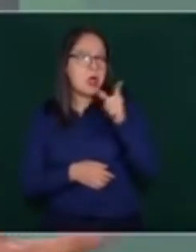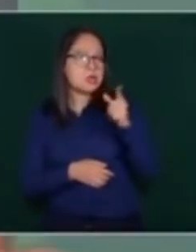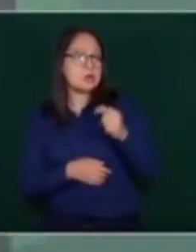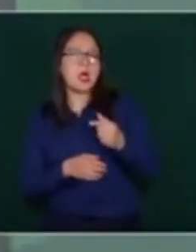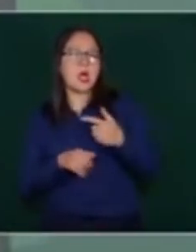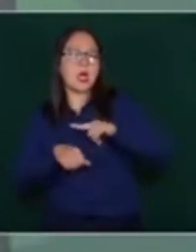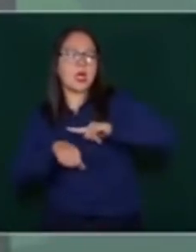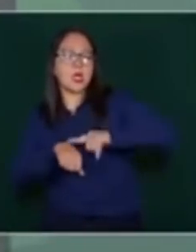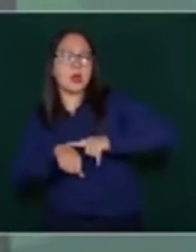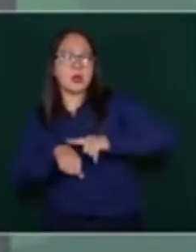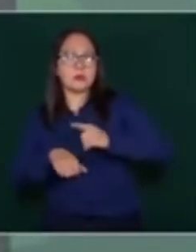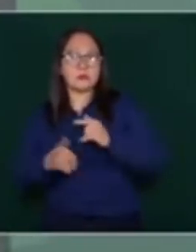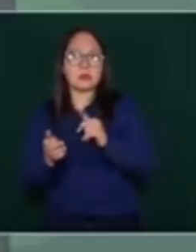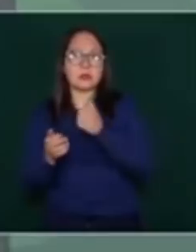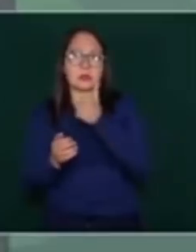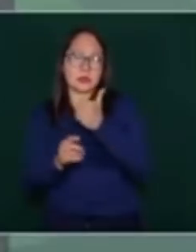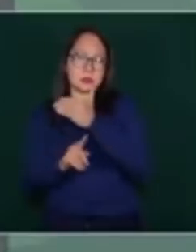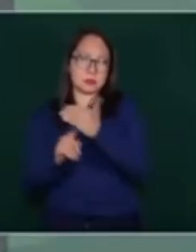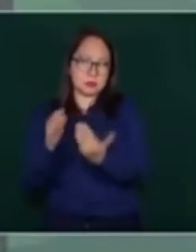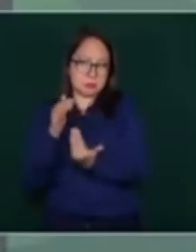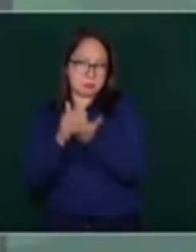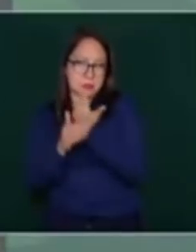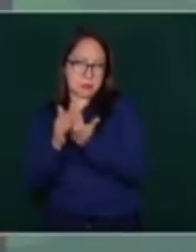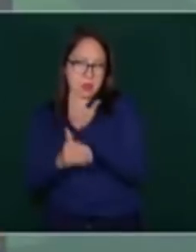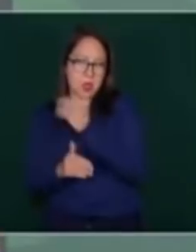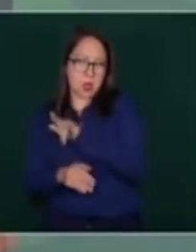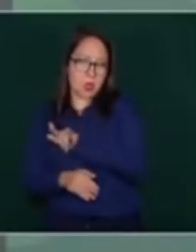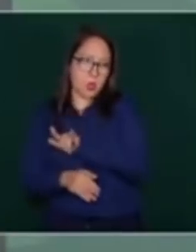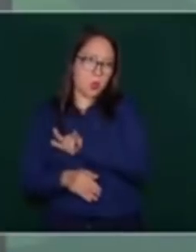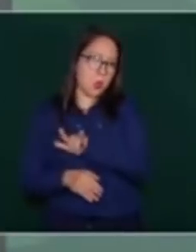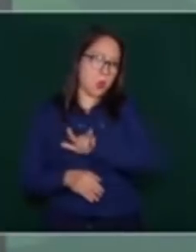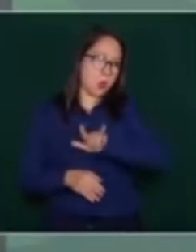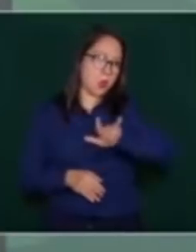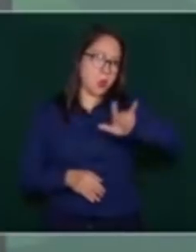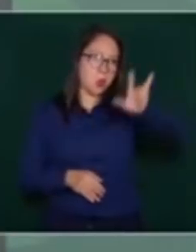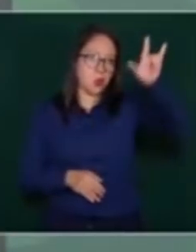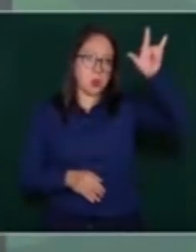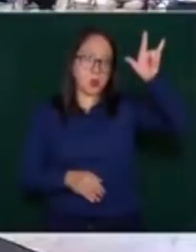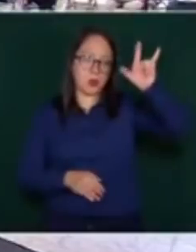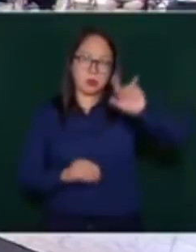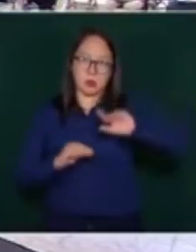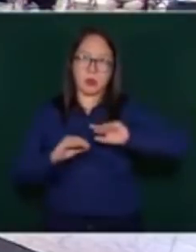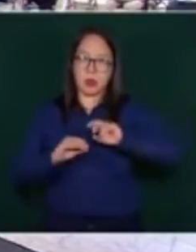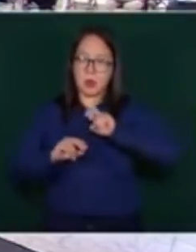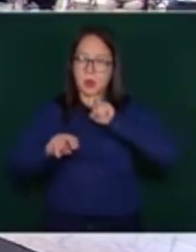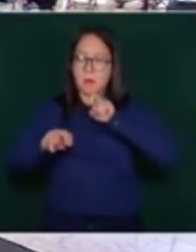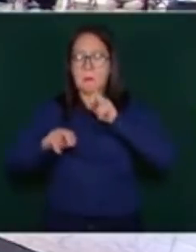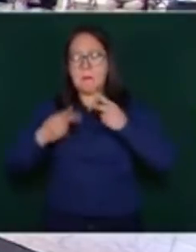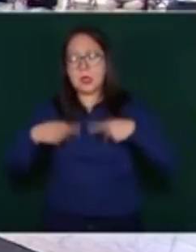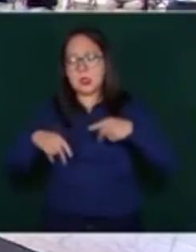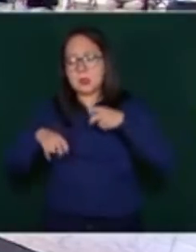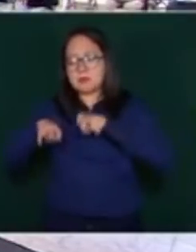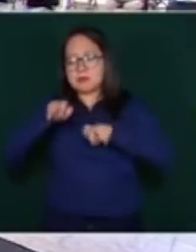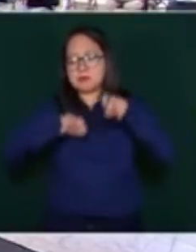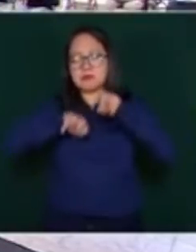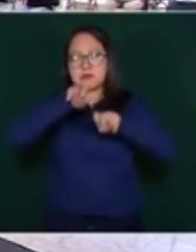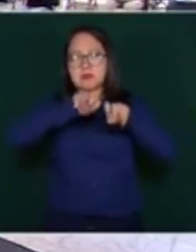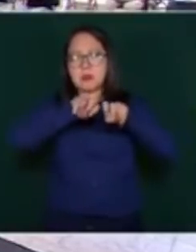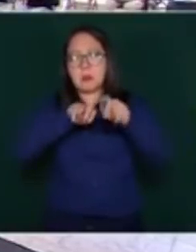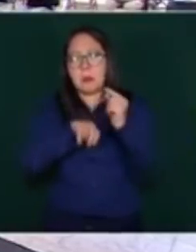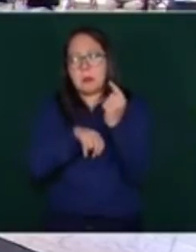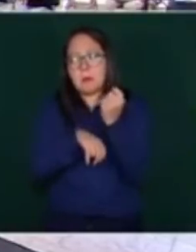pues tiene menos pasaje que el que